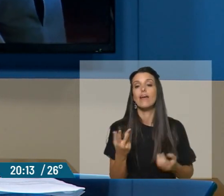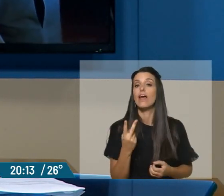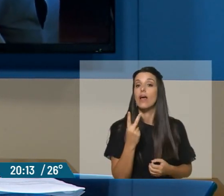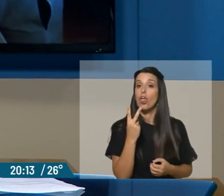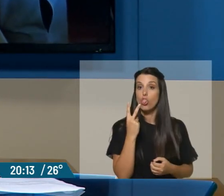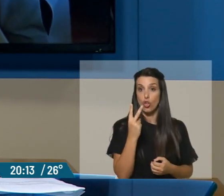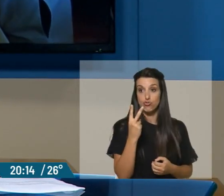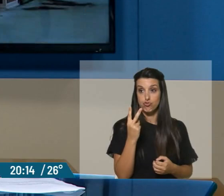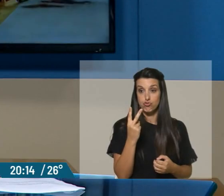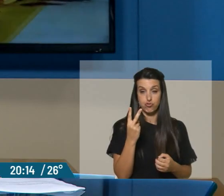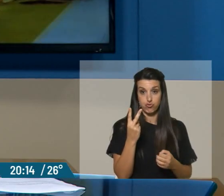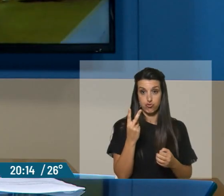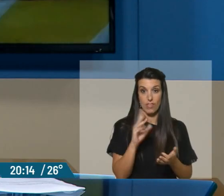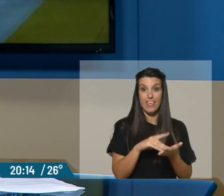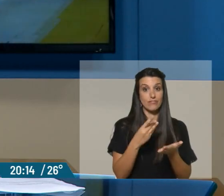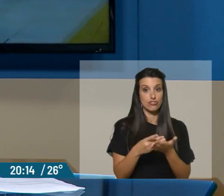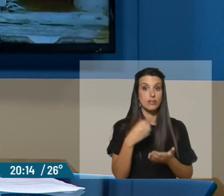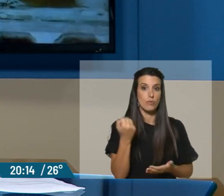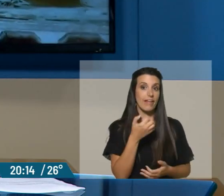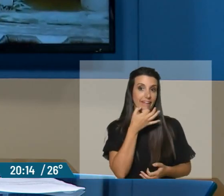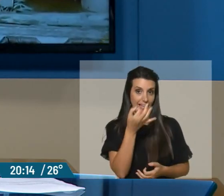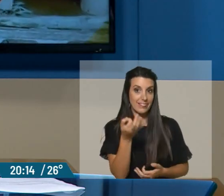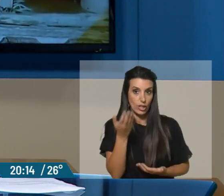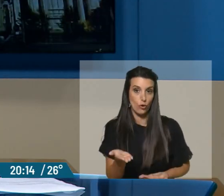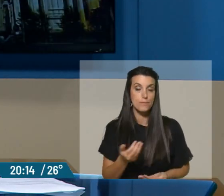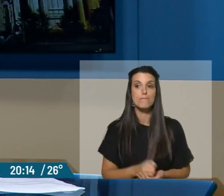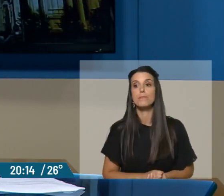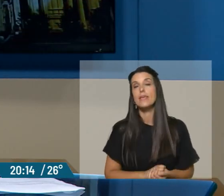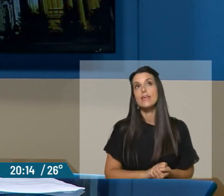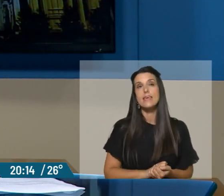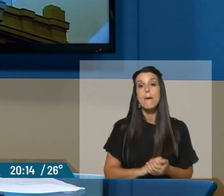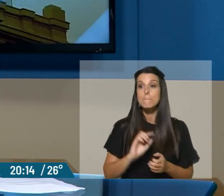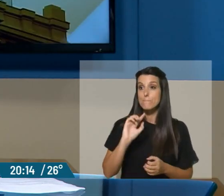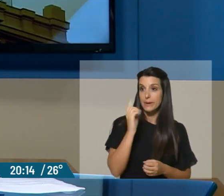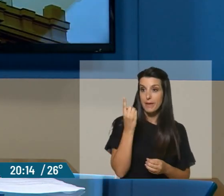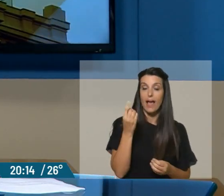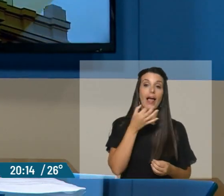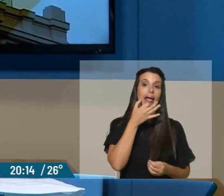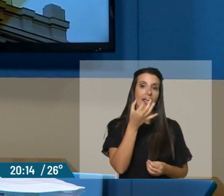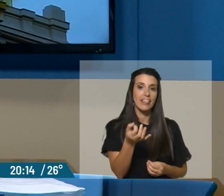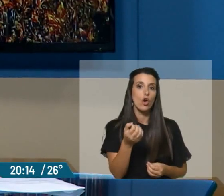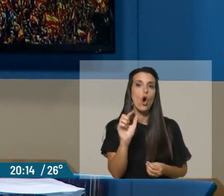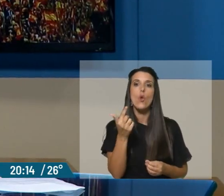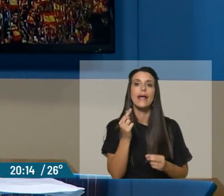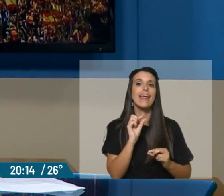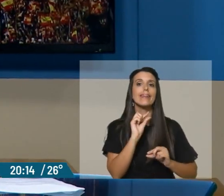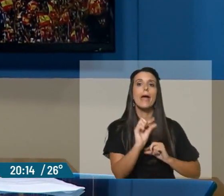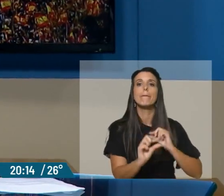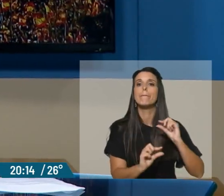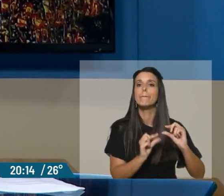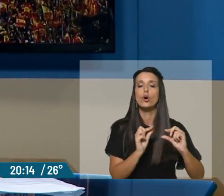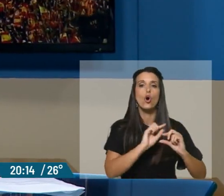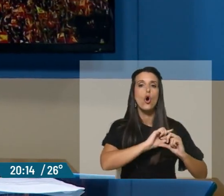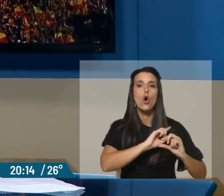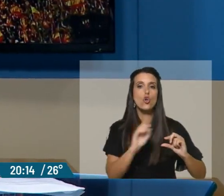definiciones importantes, ahí, Cés y Leo. La primera es, no habrá gradualismo. Habrá